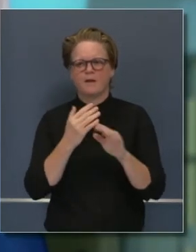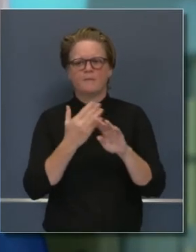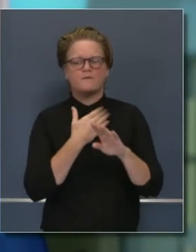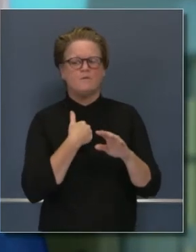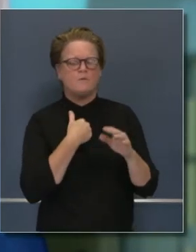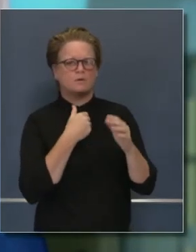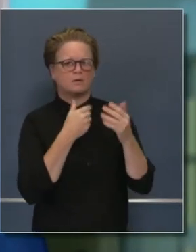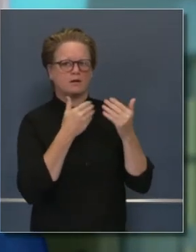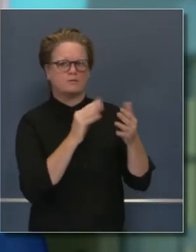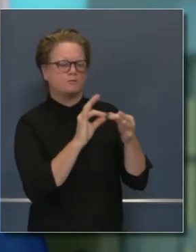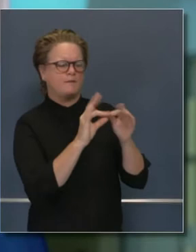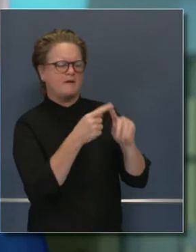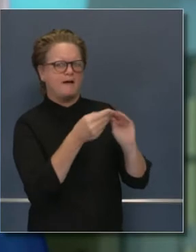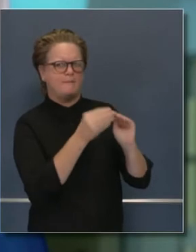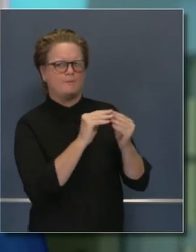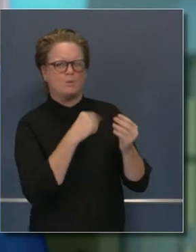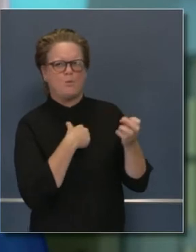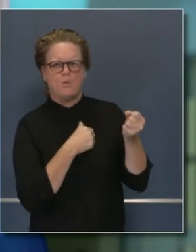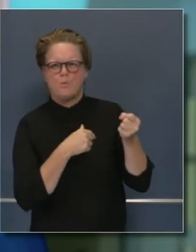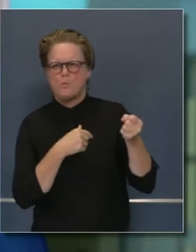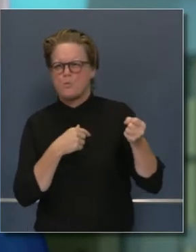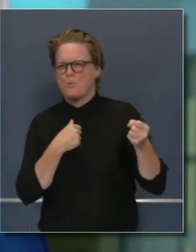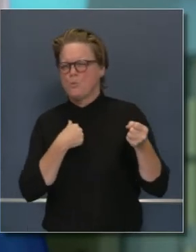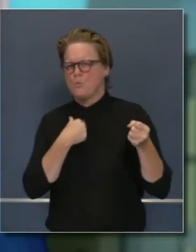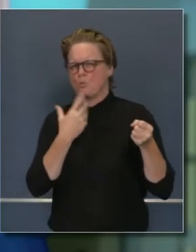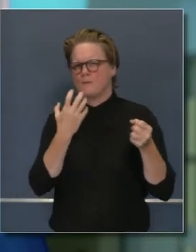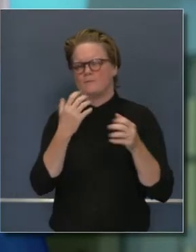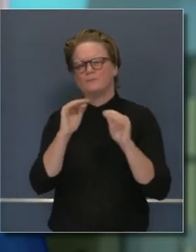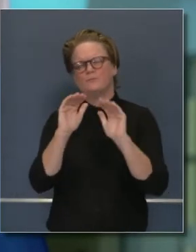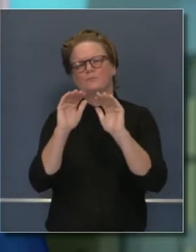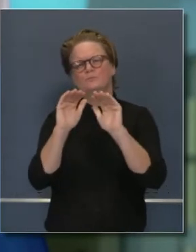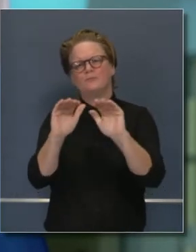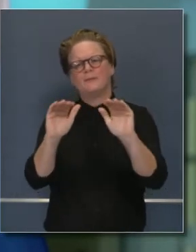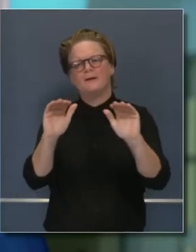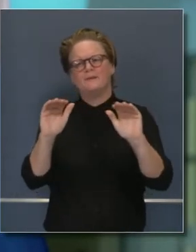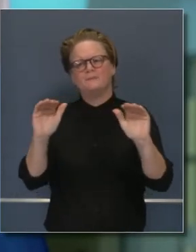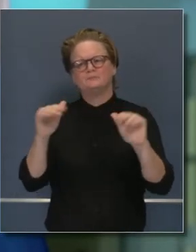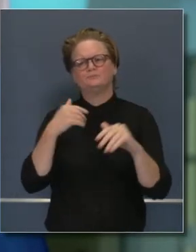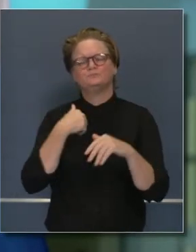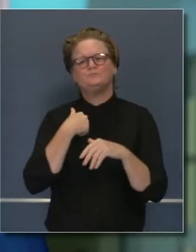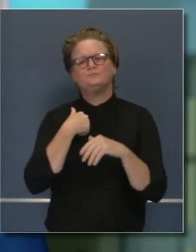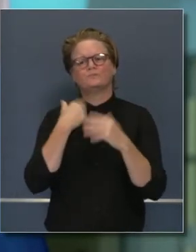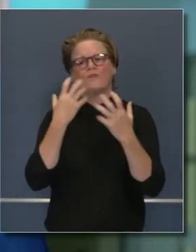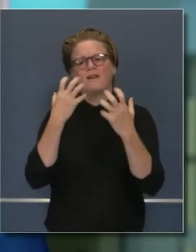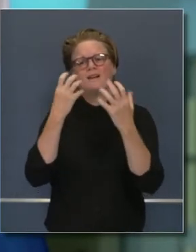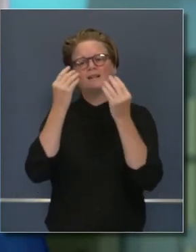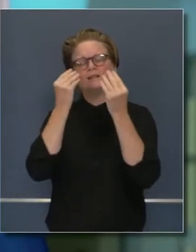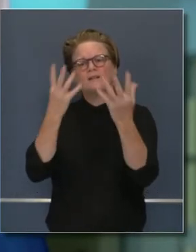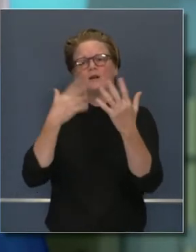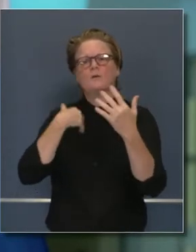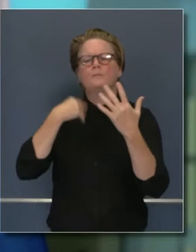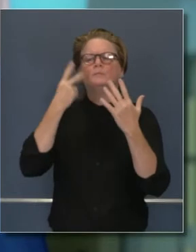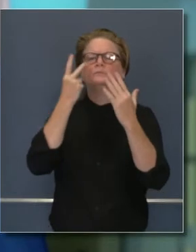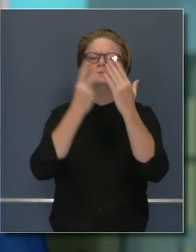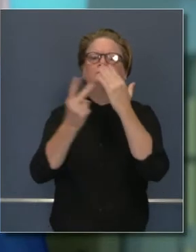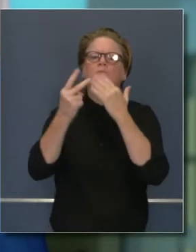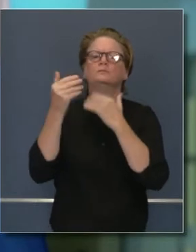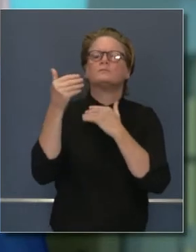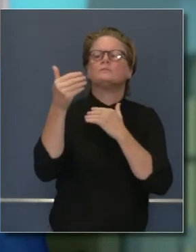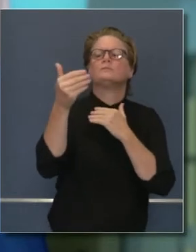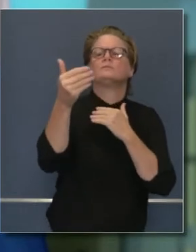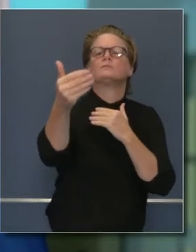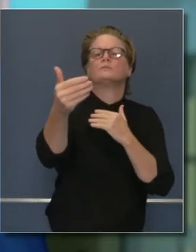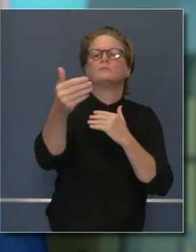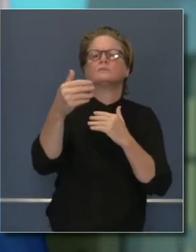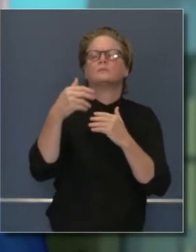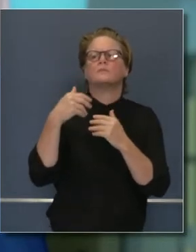niveles el día de hoy. Unos recordatorios importantes para ustedes sobre qué nos aguarda. Y quiero decirles